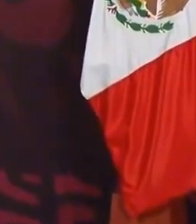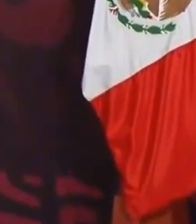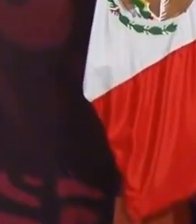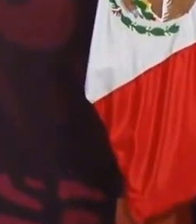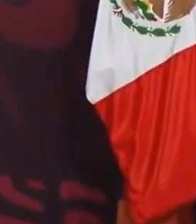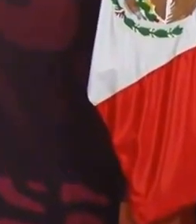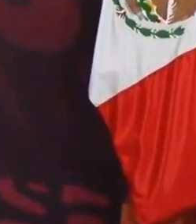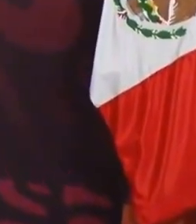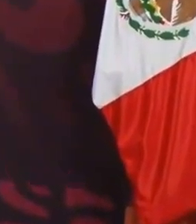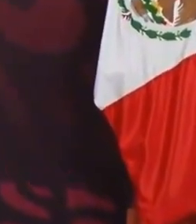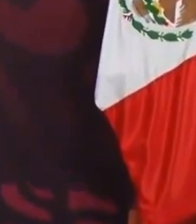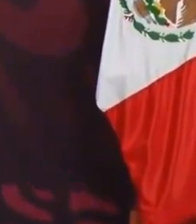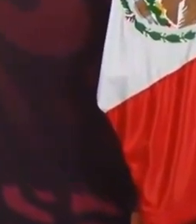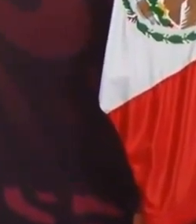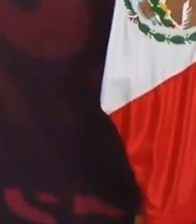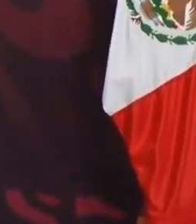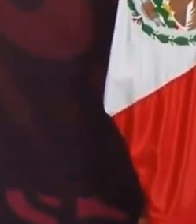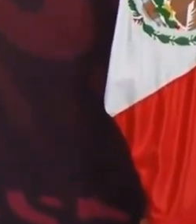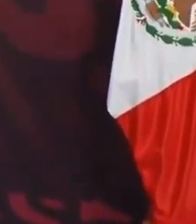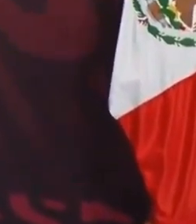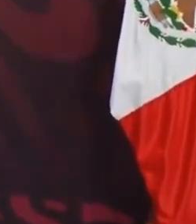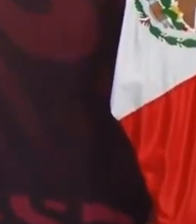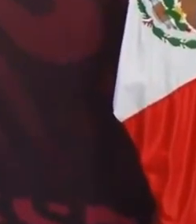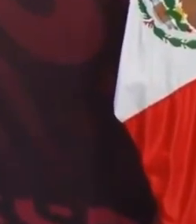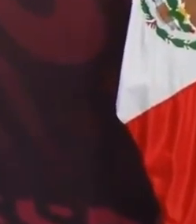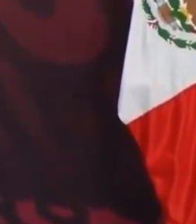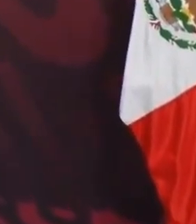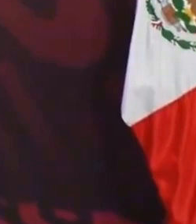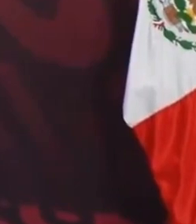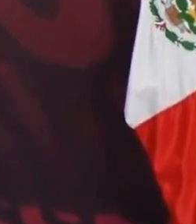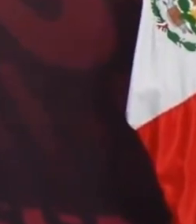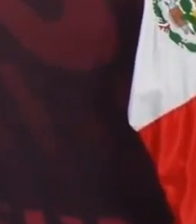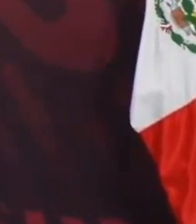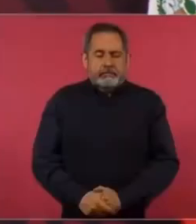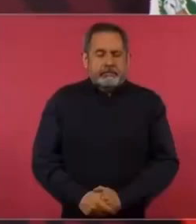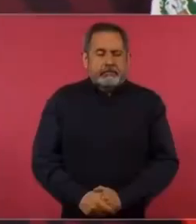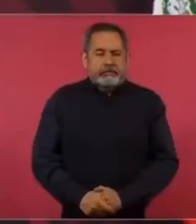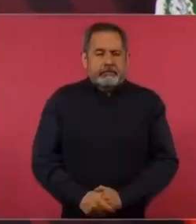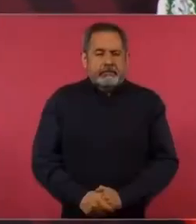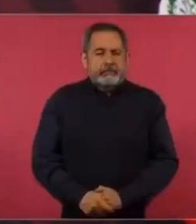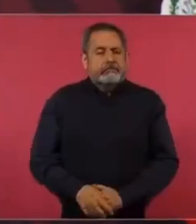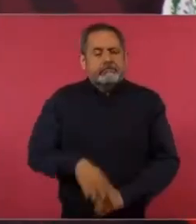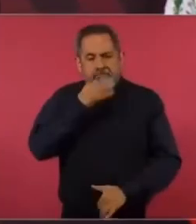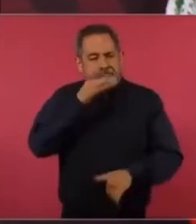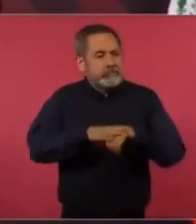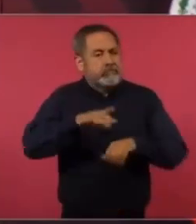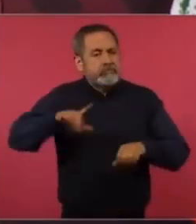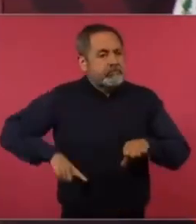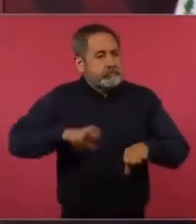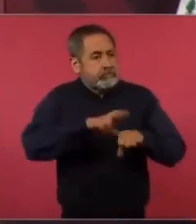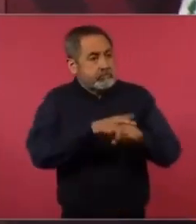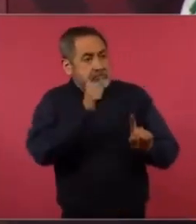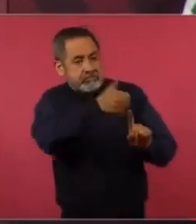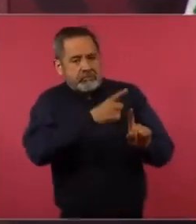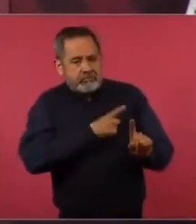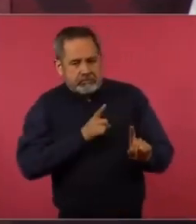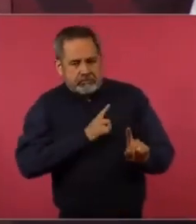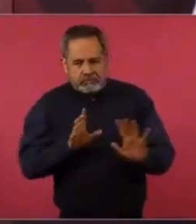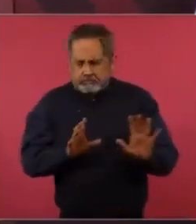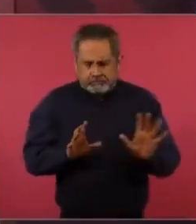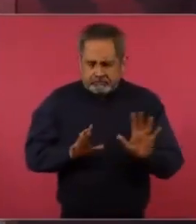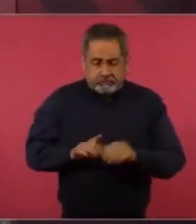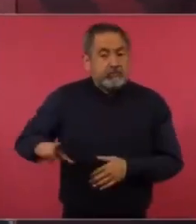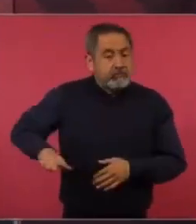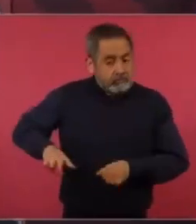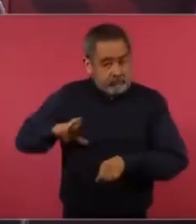y decirle que no está solo, porque está siendo